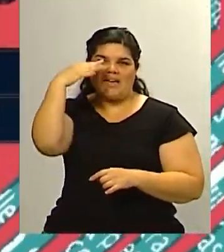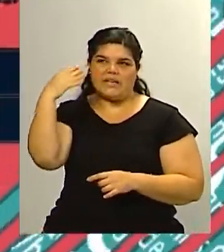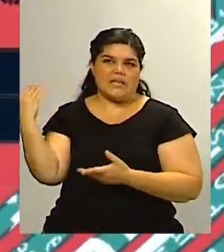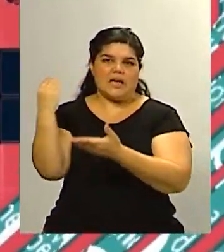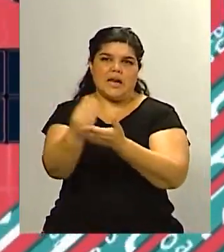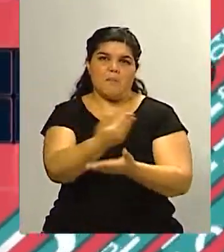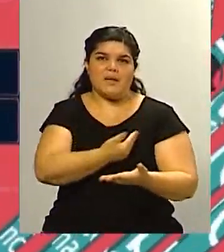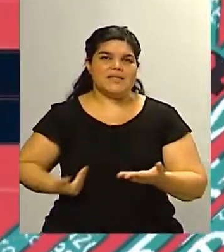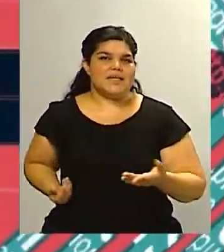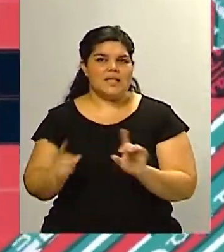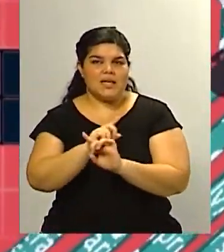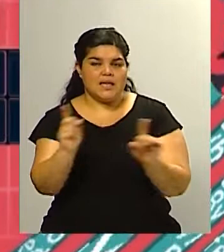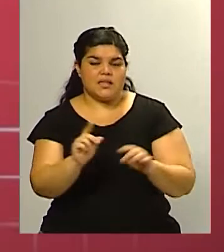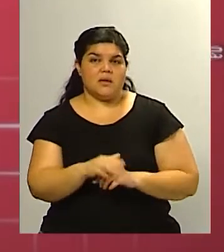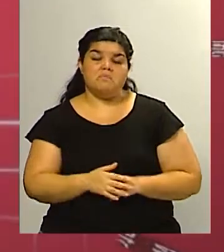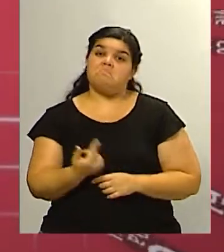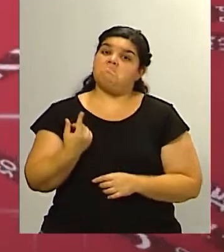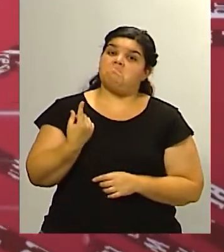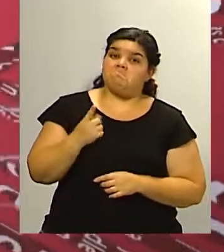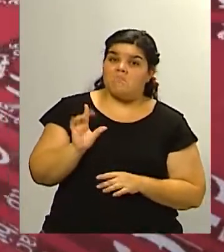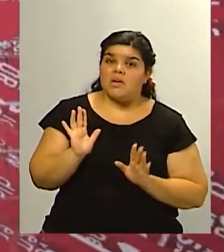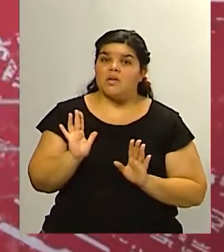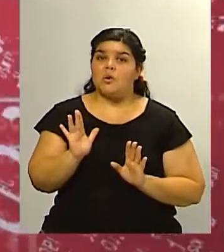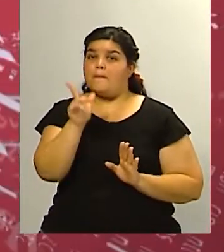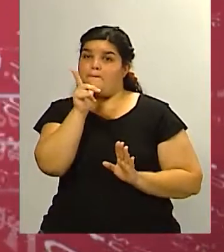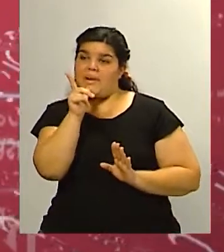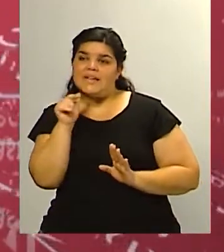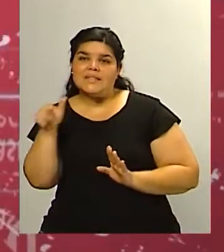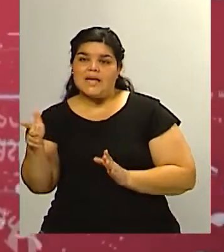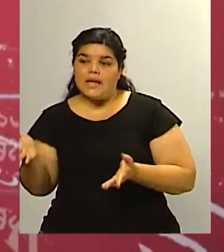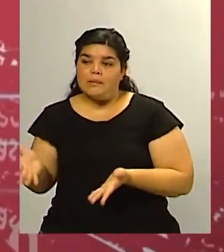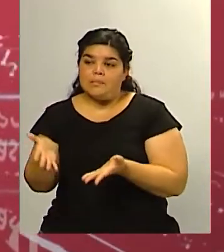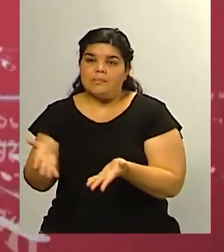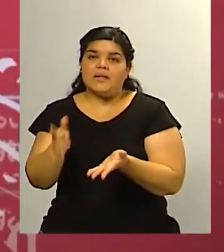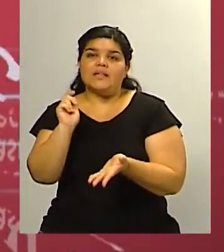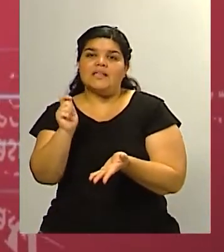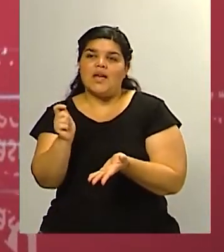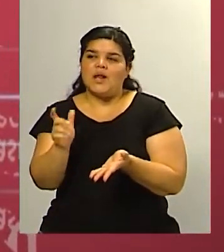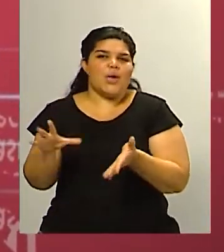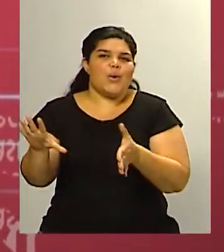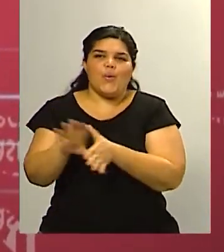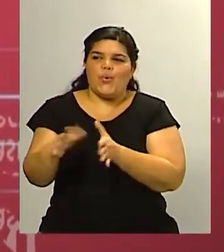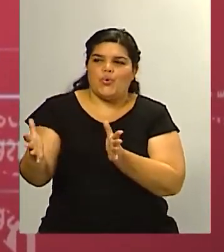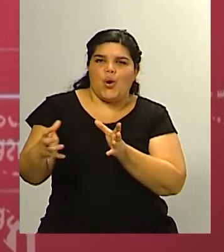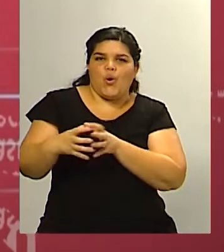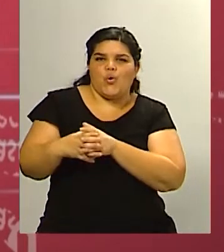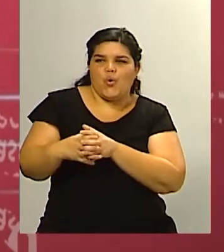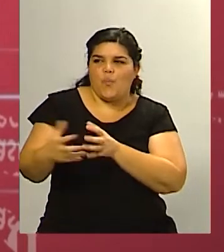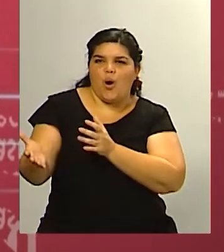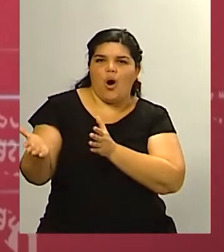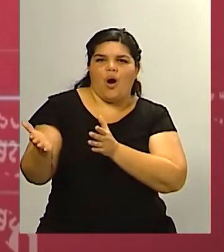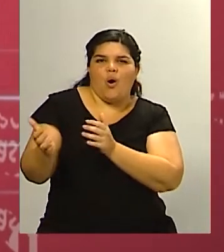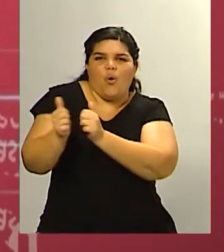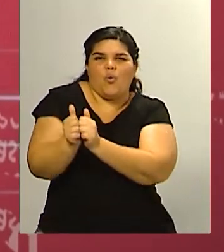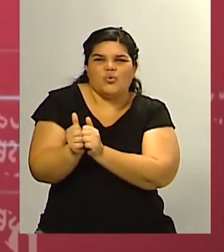elegir va a ungir esa figura que podría ser el candidato o candidata para la presidencia en el 2023